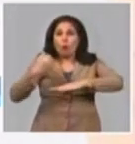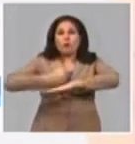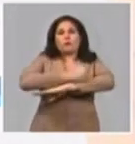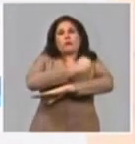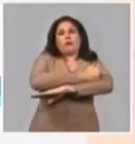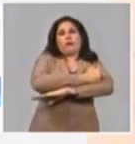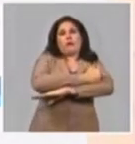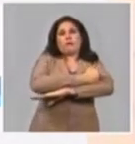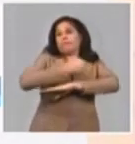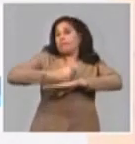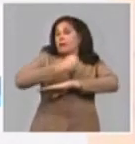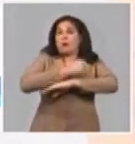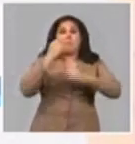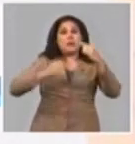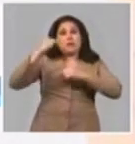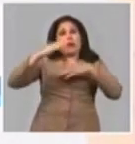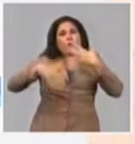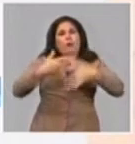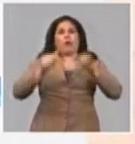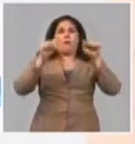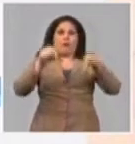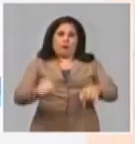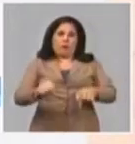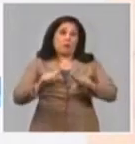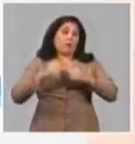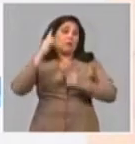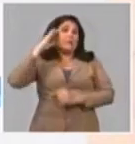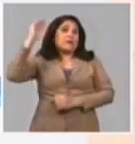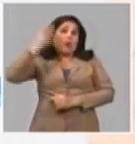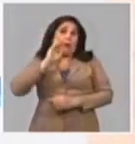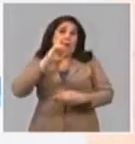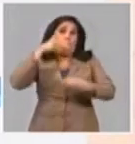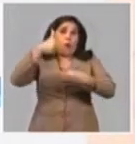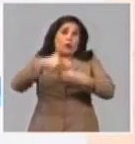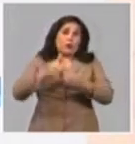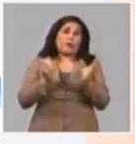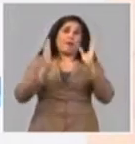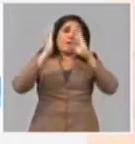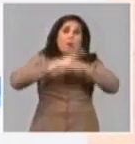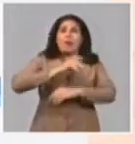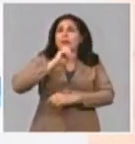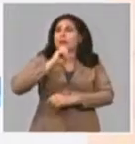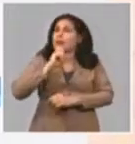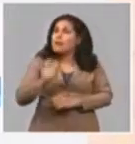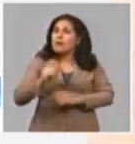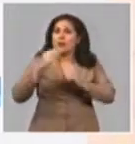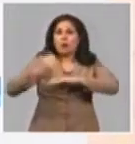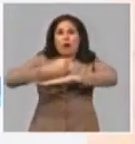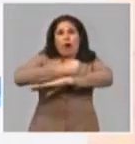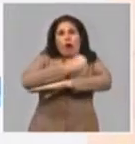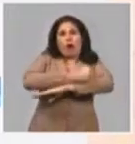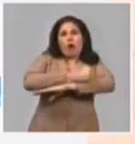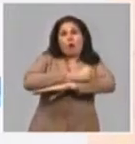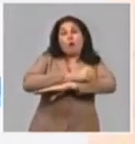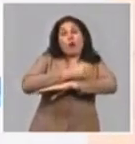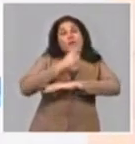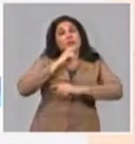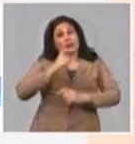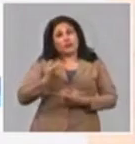que es el principal problema que hoy tenemos. Porque sabemos todo lo que hay alrededor del tiro de agua en pipa.